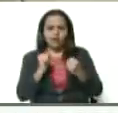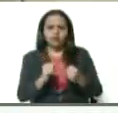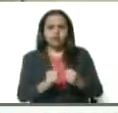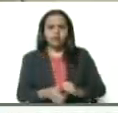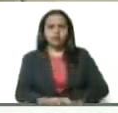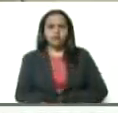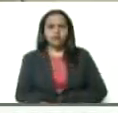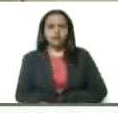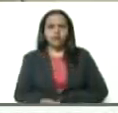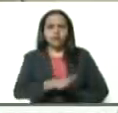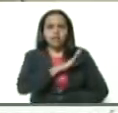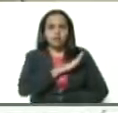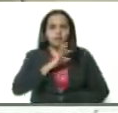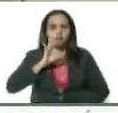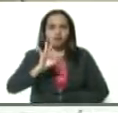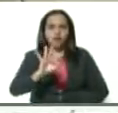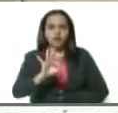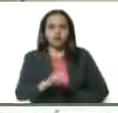Tenemos tres casos.